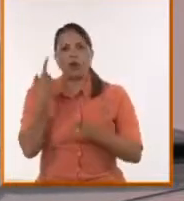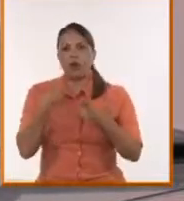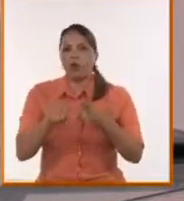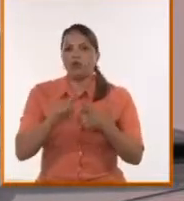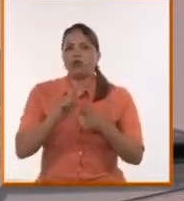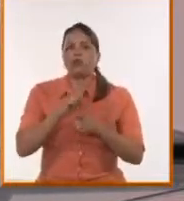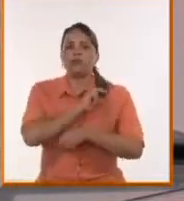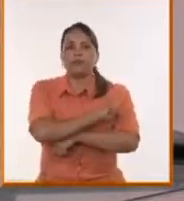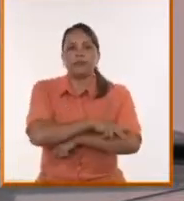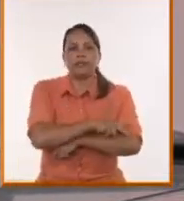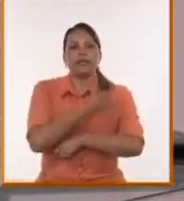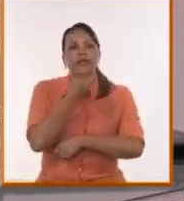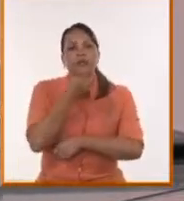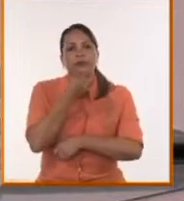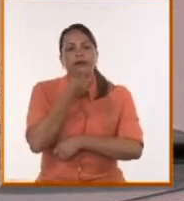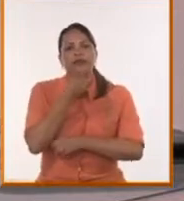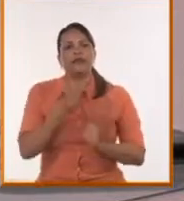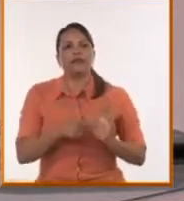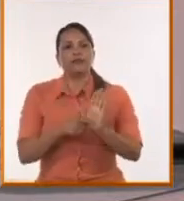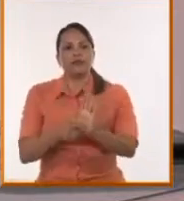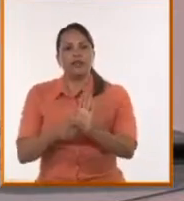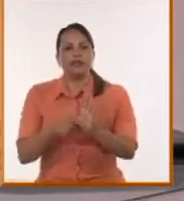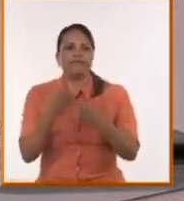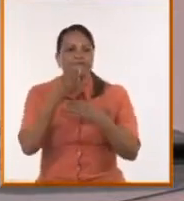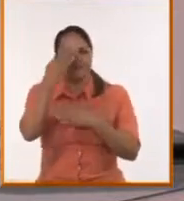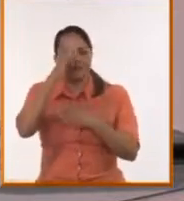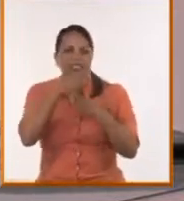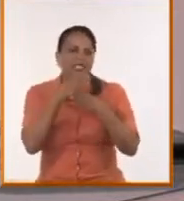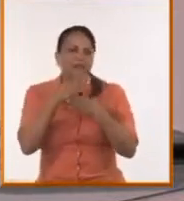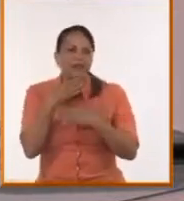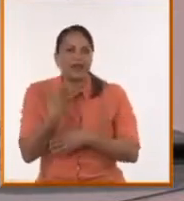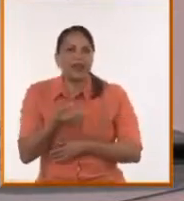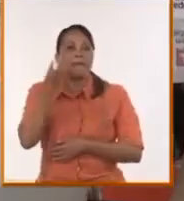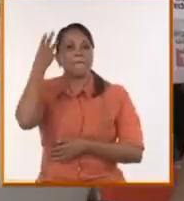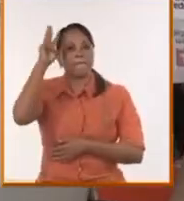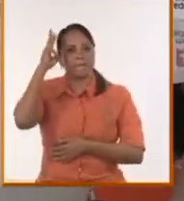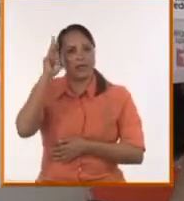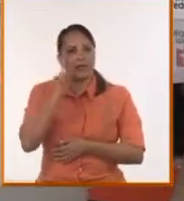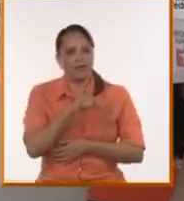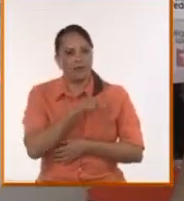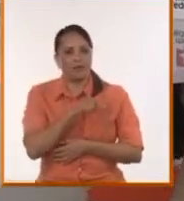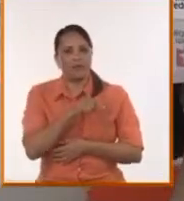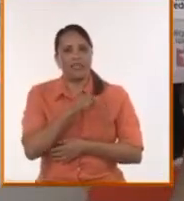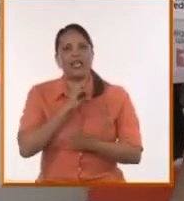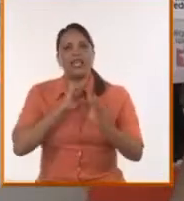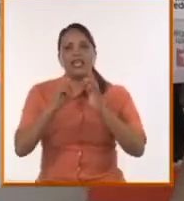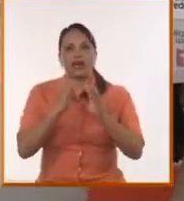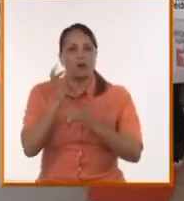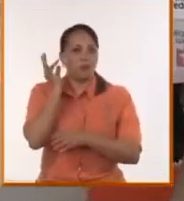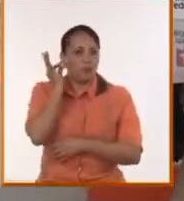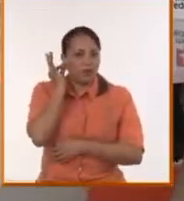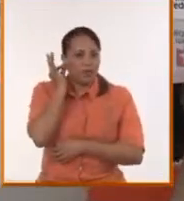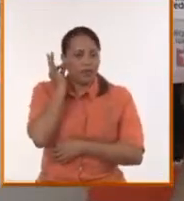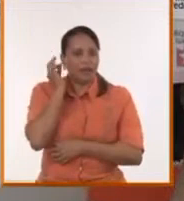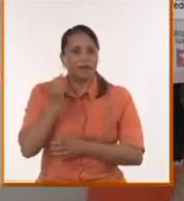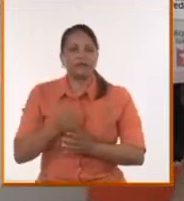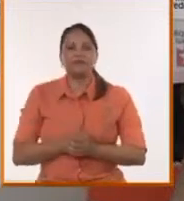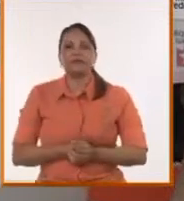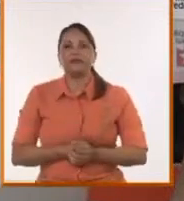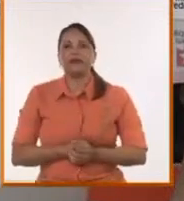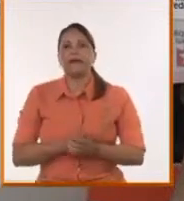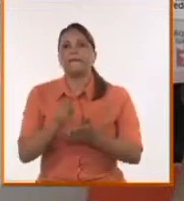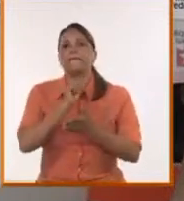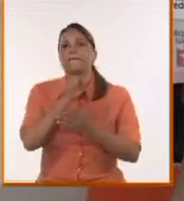significa es México. Como decíamos, está con nosotros Alina Duarte, quien es comunicadora, periodista, y